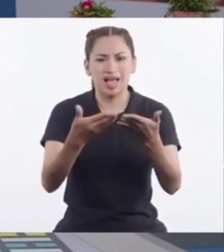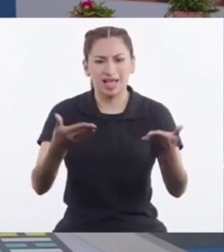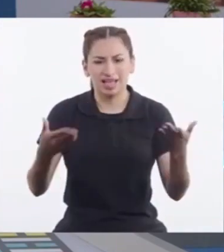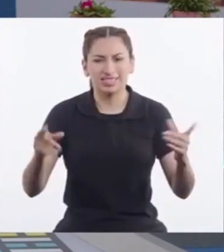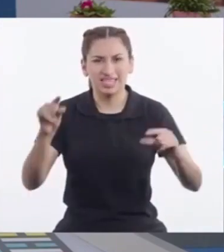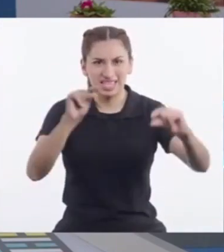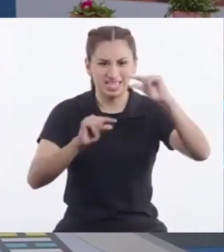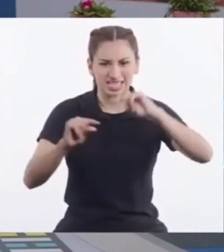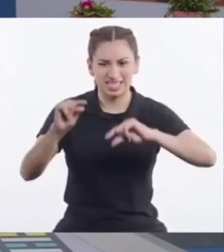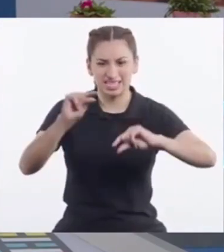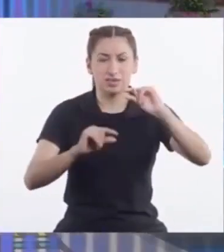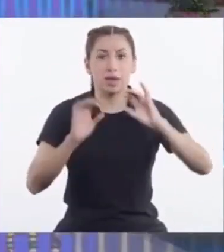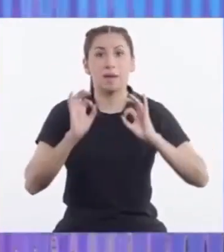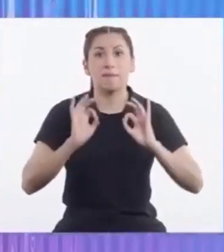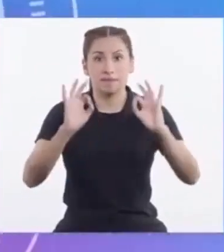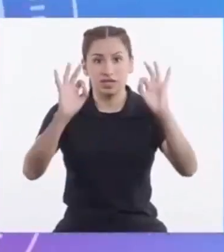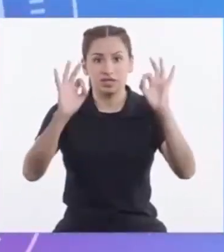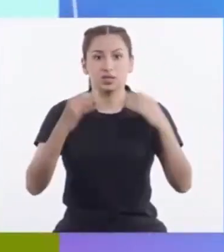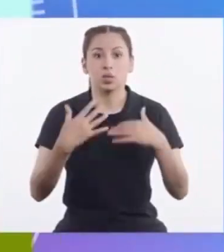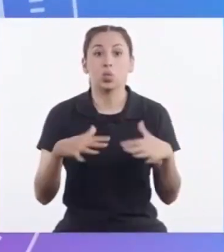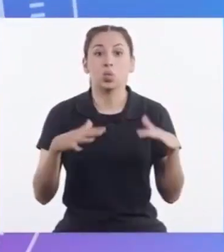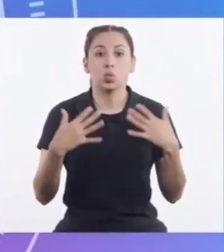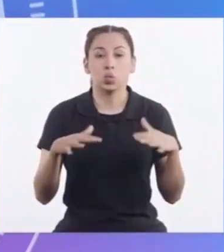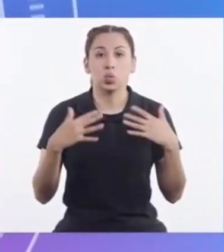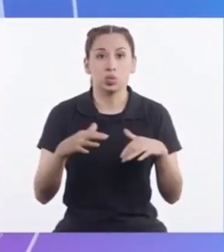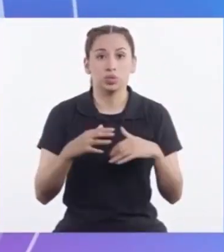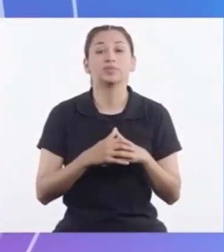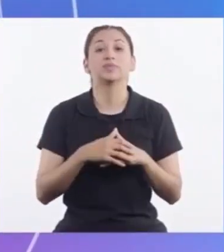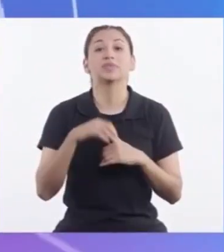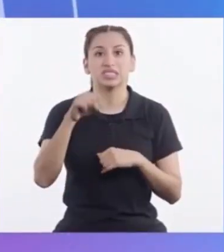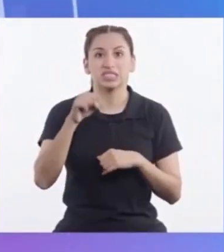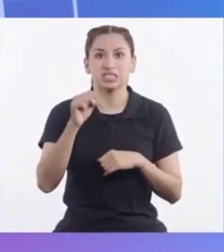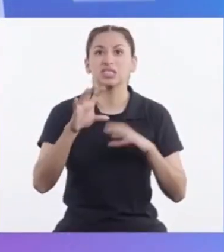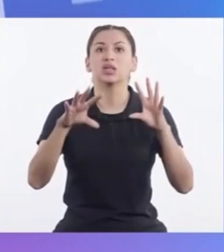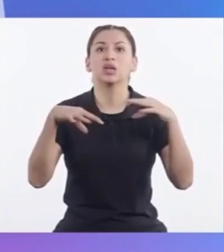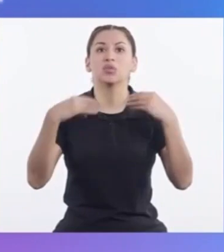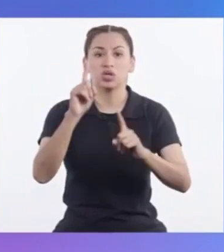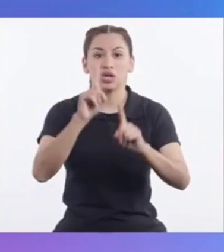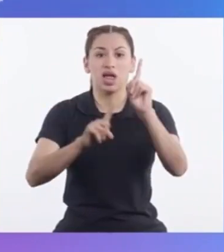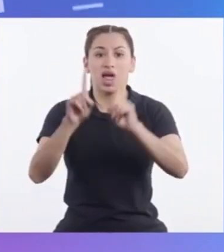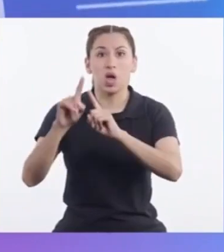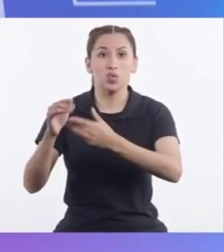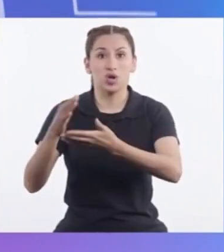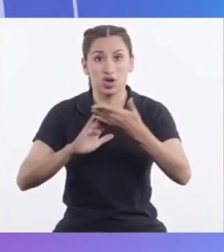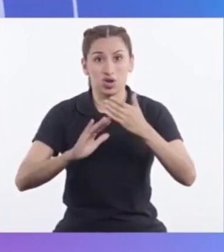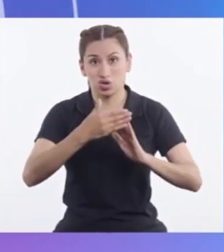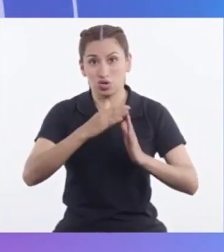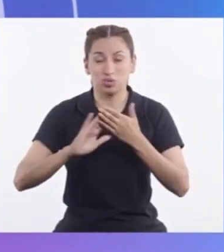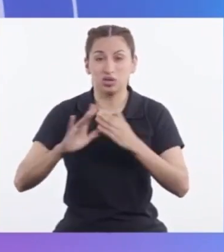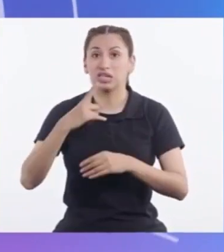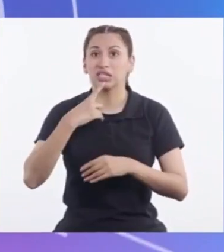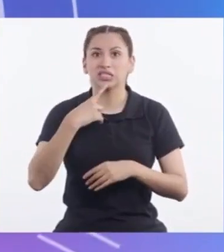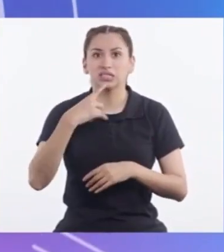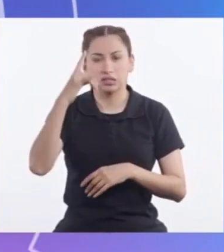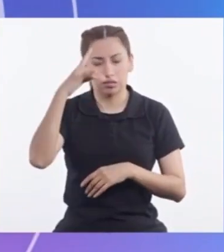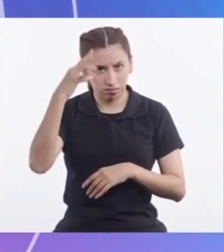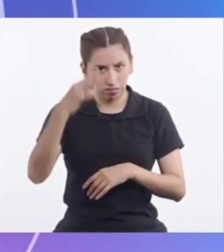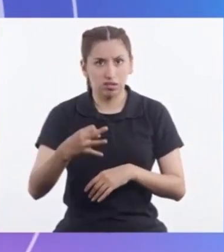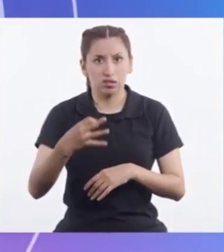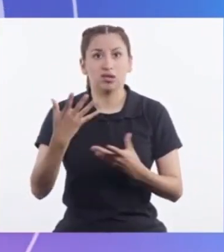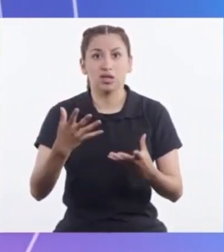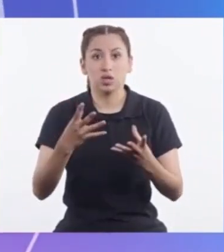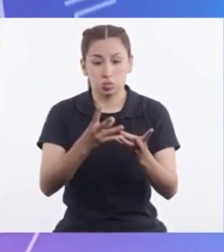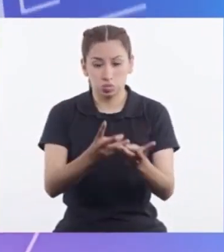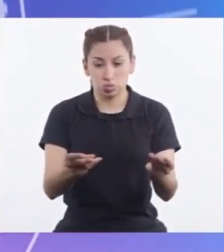Químicos nocivos Oh, es que en algunas comunidades Se tiene la creencia Que